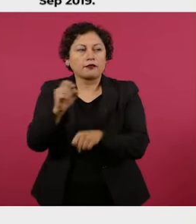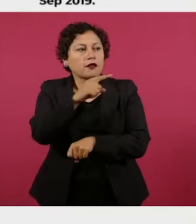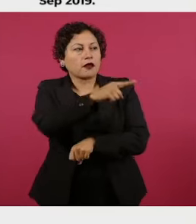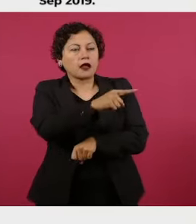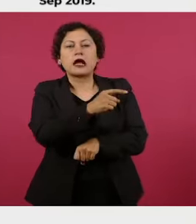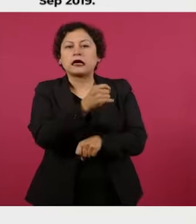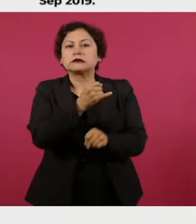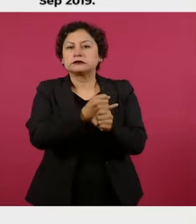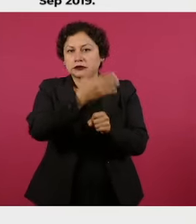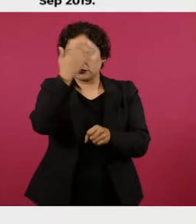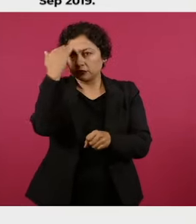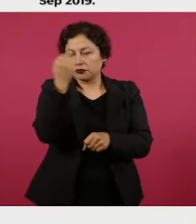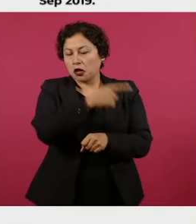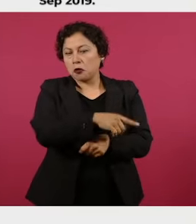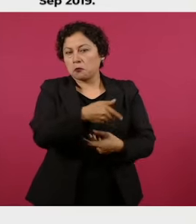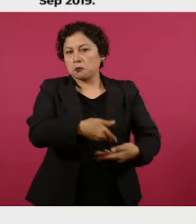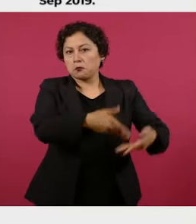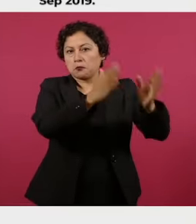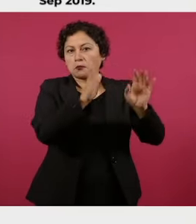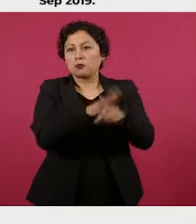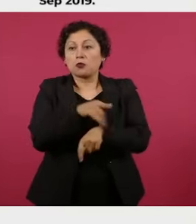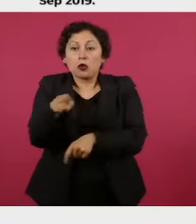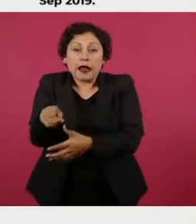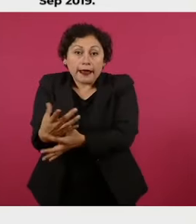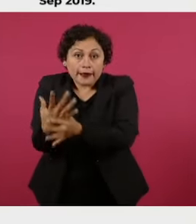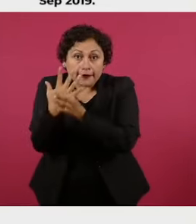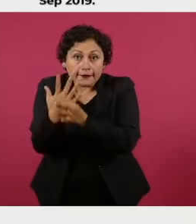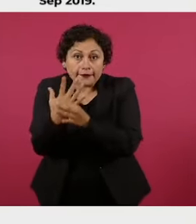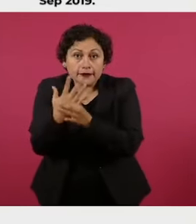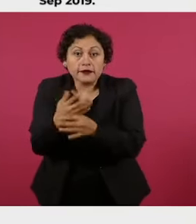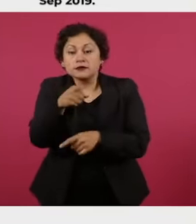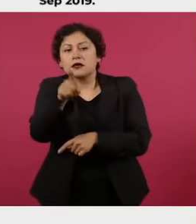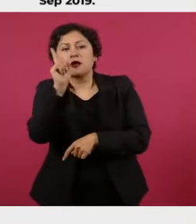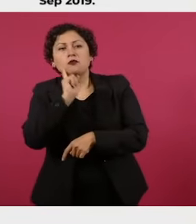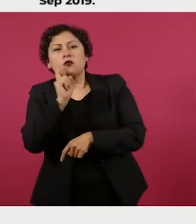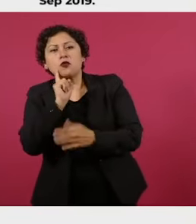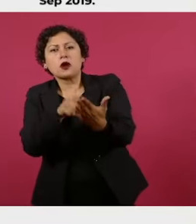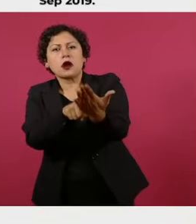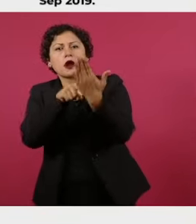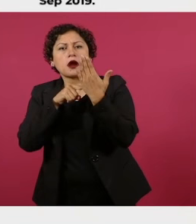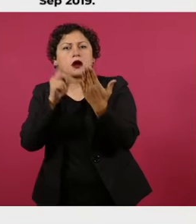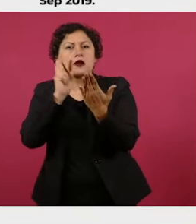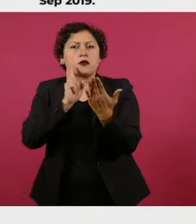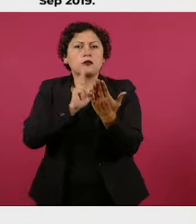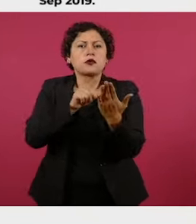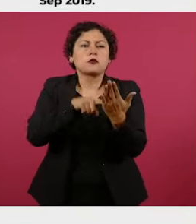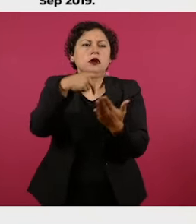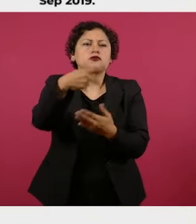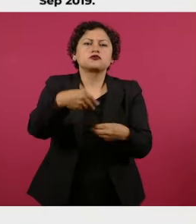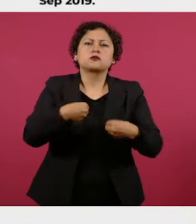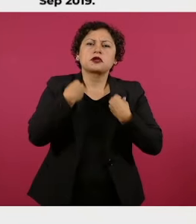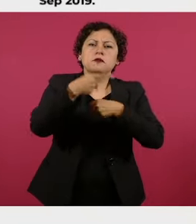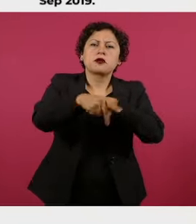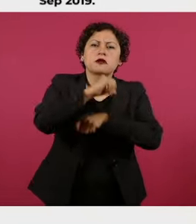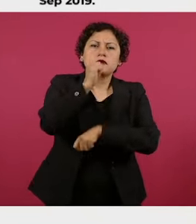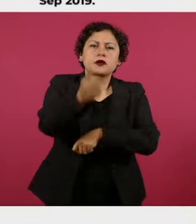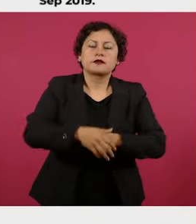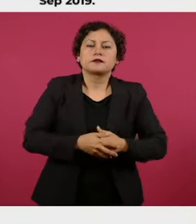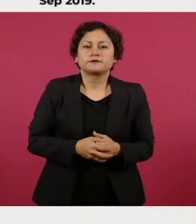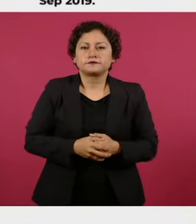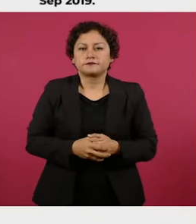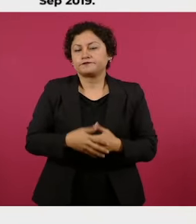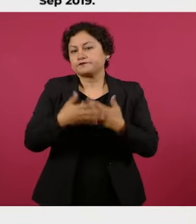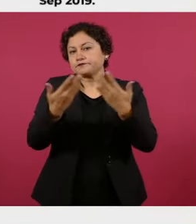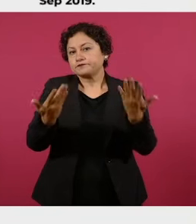acusados, pues consideró que las lesiones inferidas a la víctima no pusieron en peligro su vida. Además,